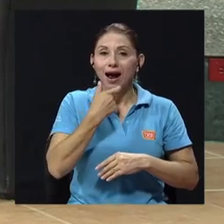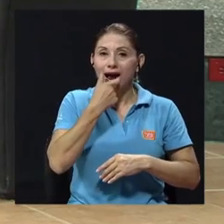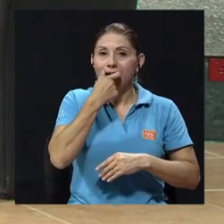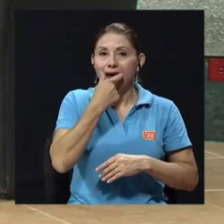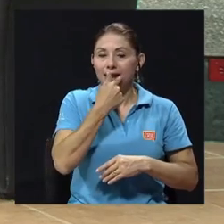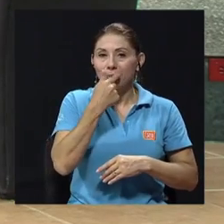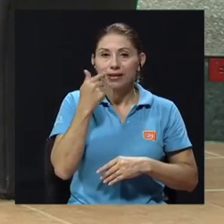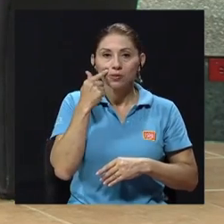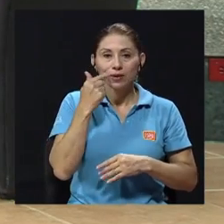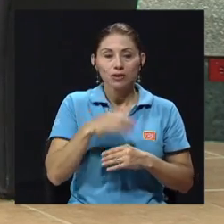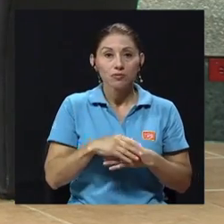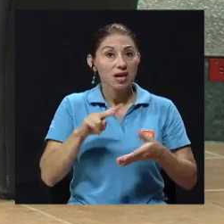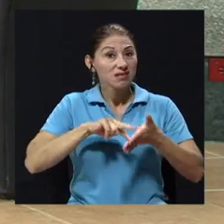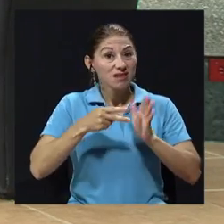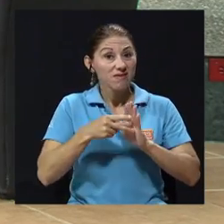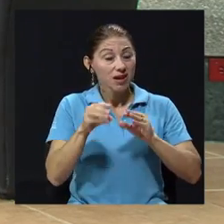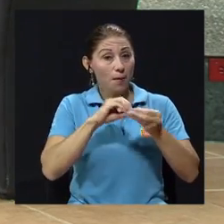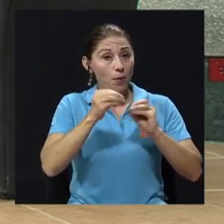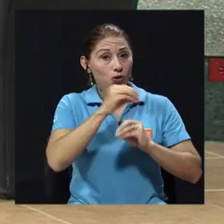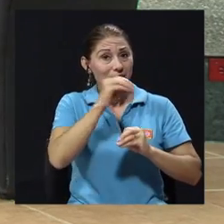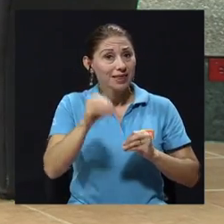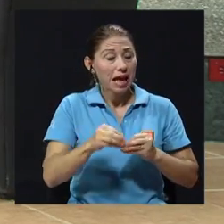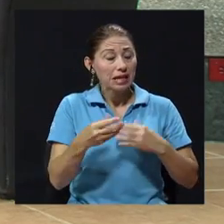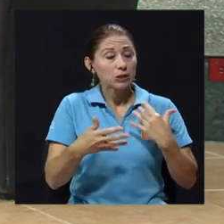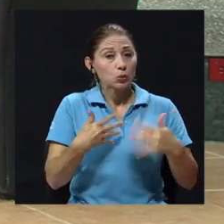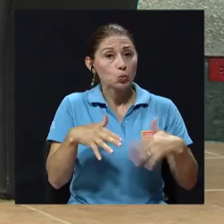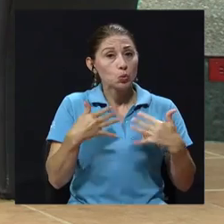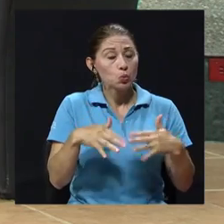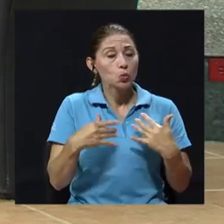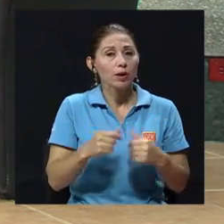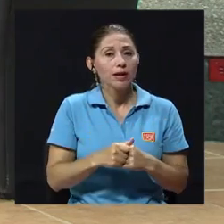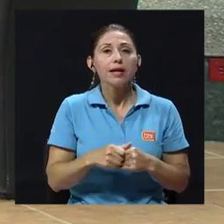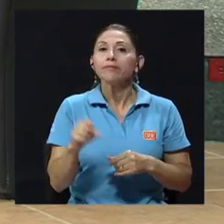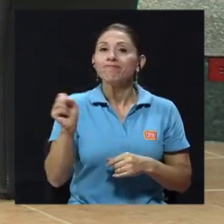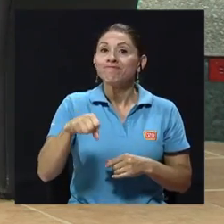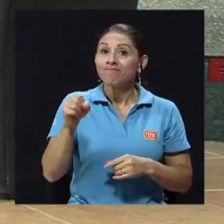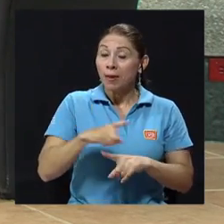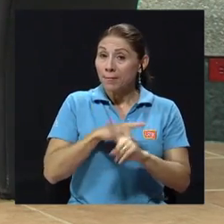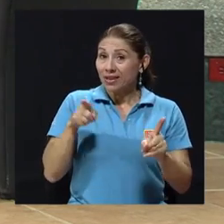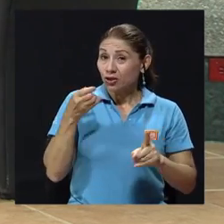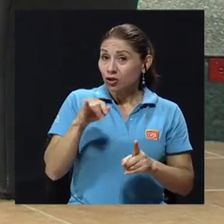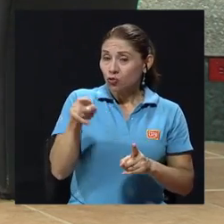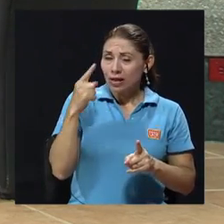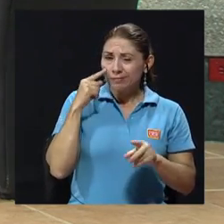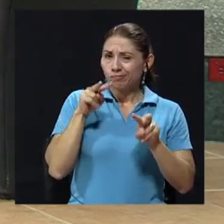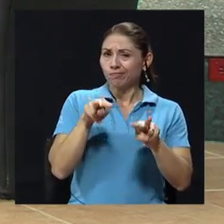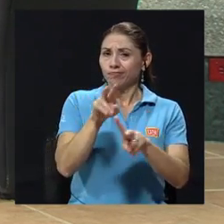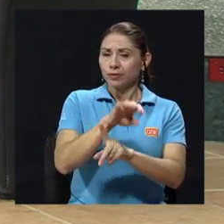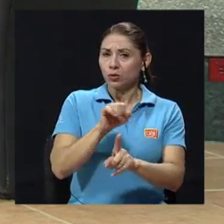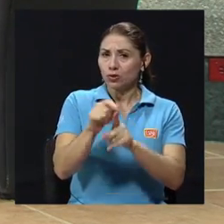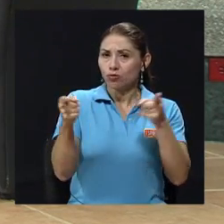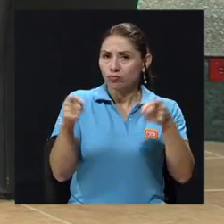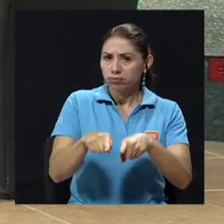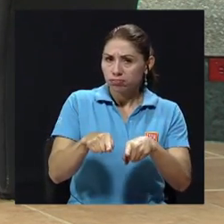no halagadores, ¿verdad? No, pero incluso si usted lo analiza,